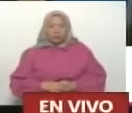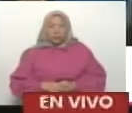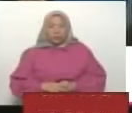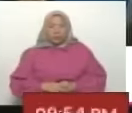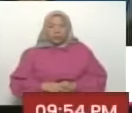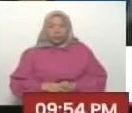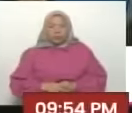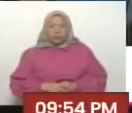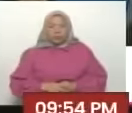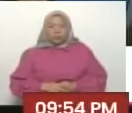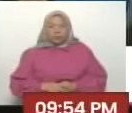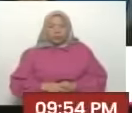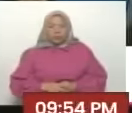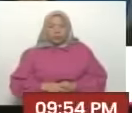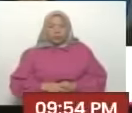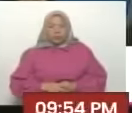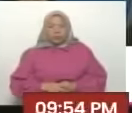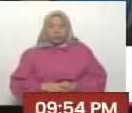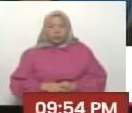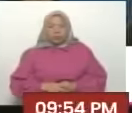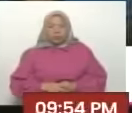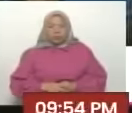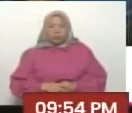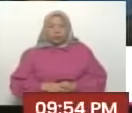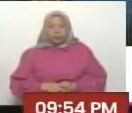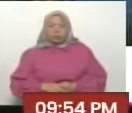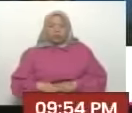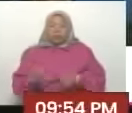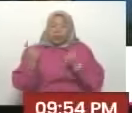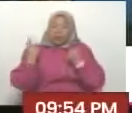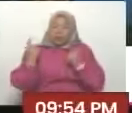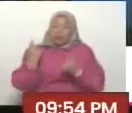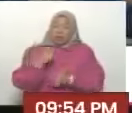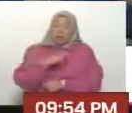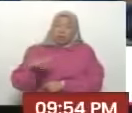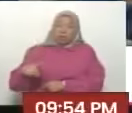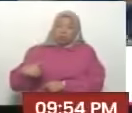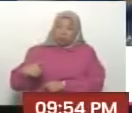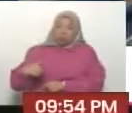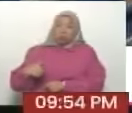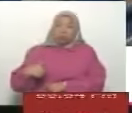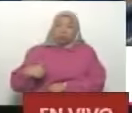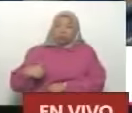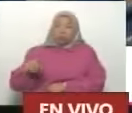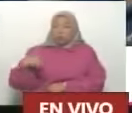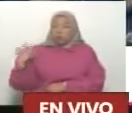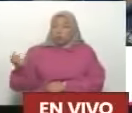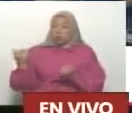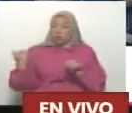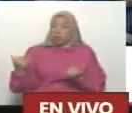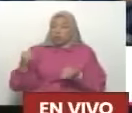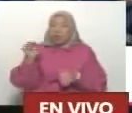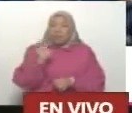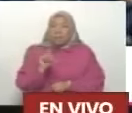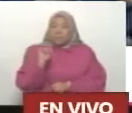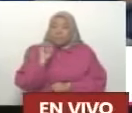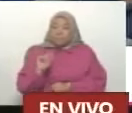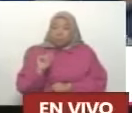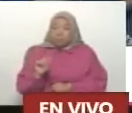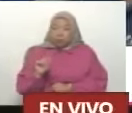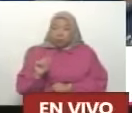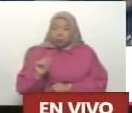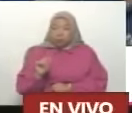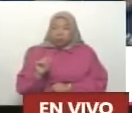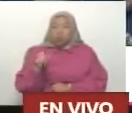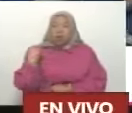Entonces, ustedes nos tienen que enseñar a nosotros y nos tienen que marcar la pauta de